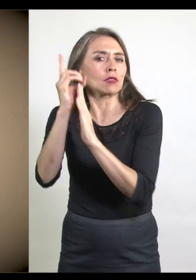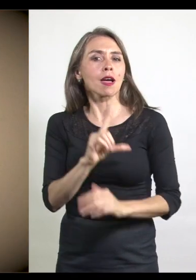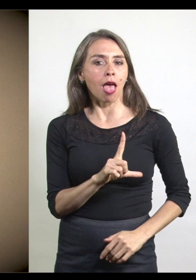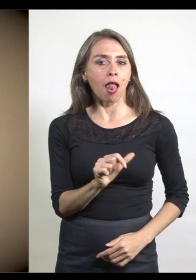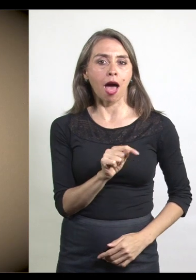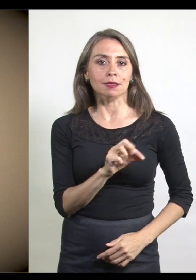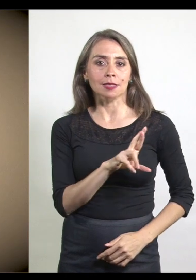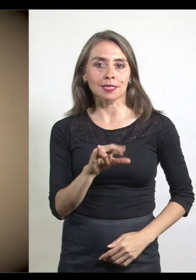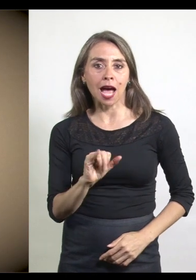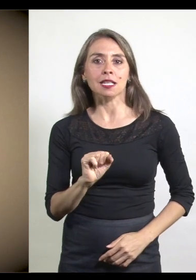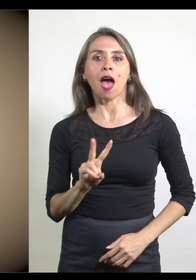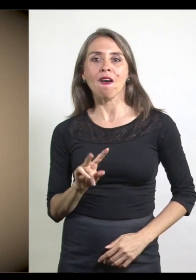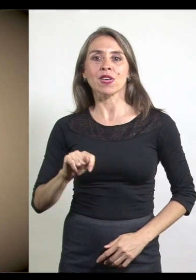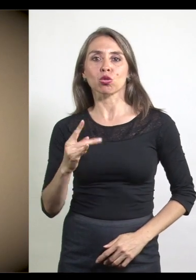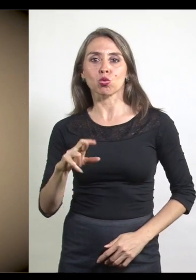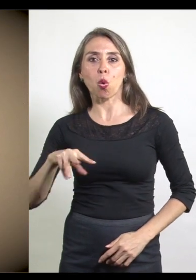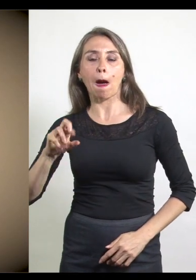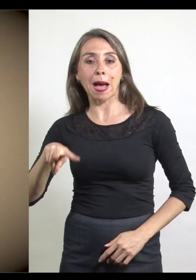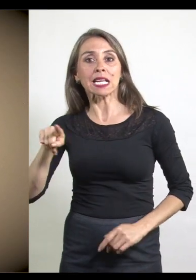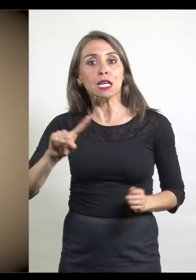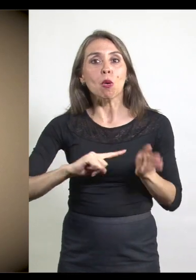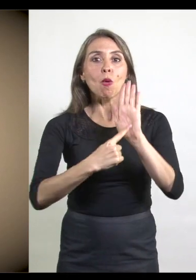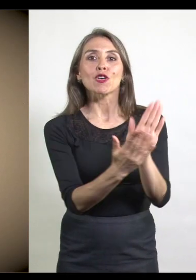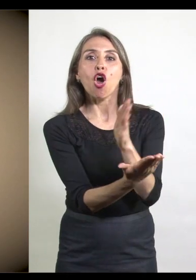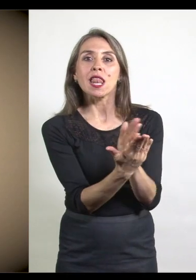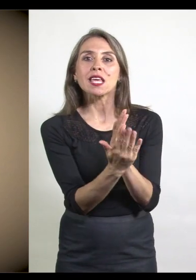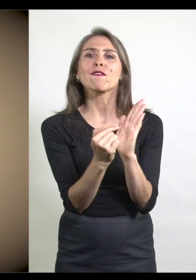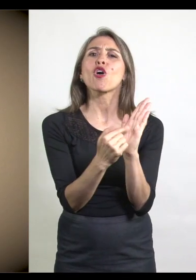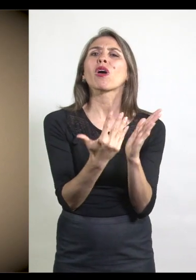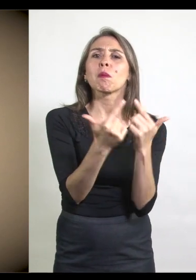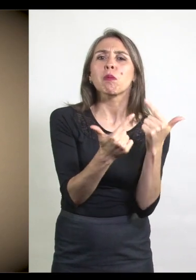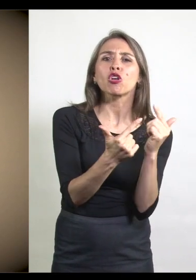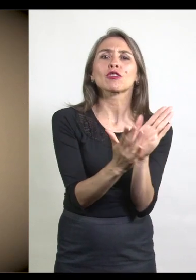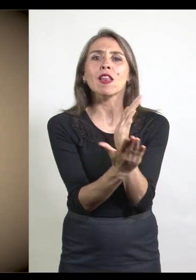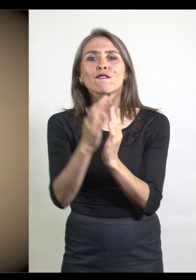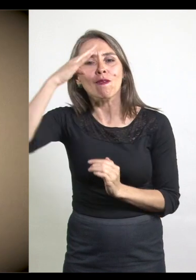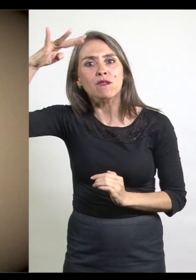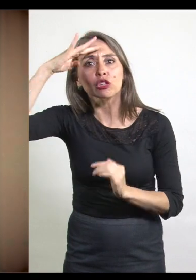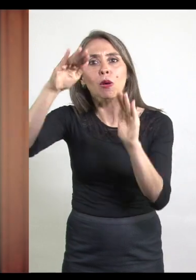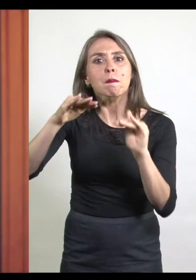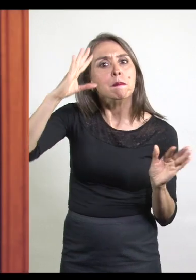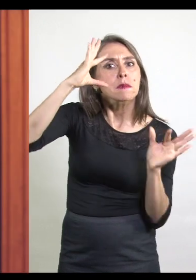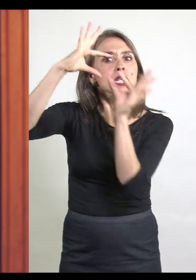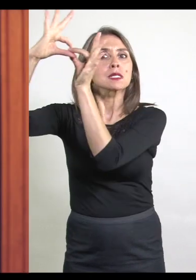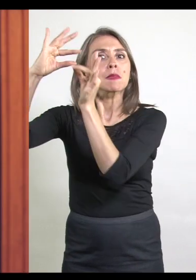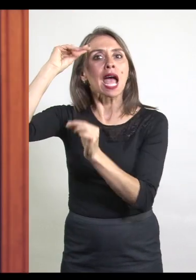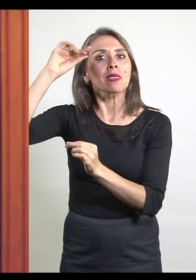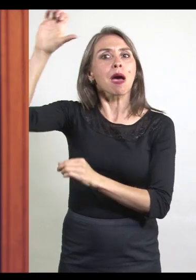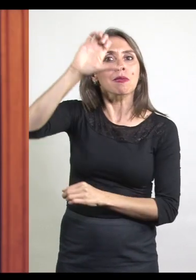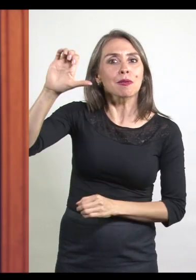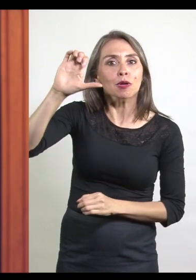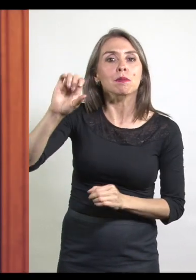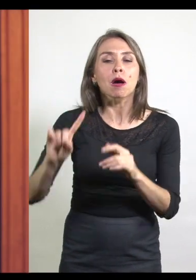Victorino Lastarria o Ventura Marín publicaron textos de carácter político y filosófico con los mismos ideales. Así surgió el Partido